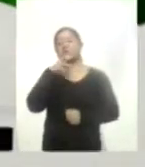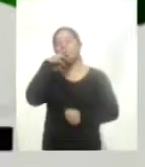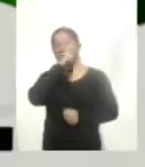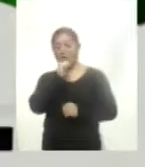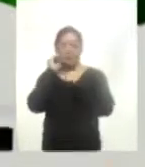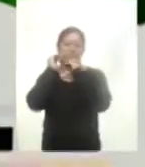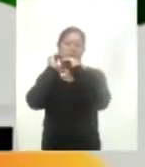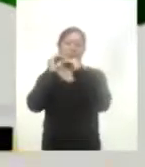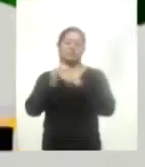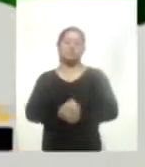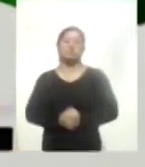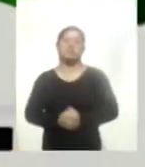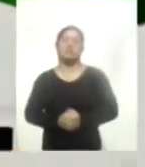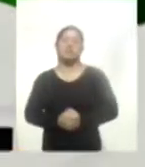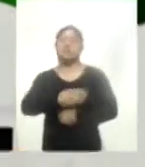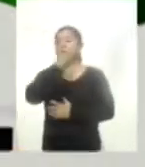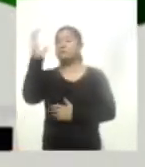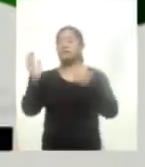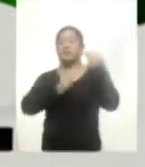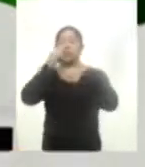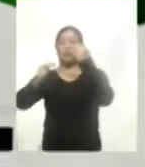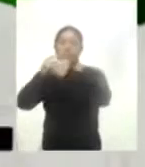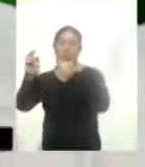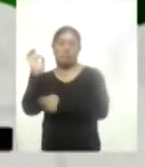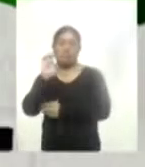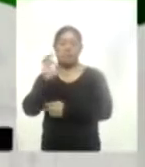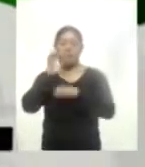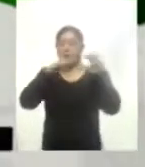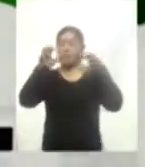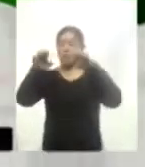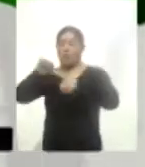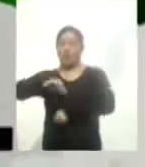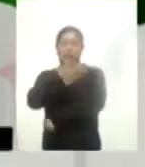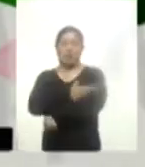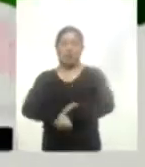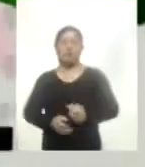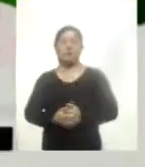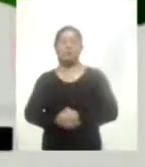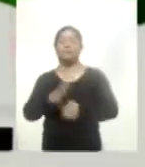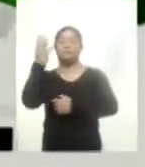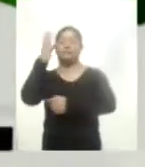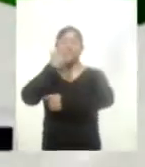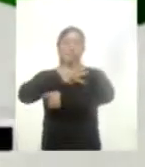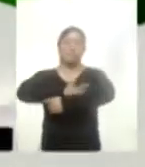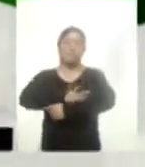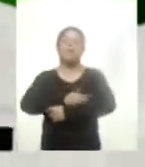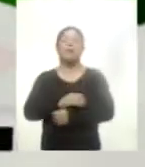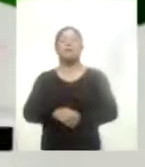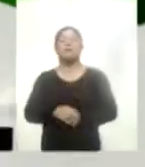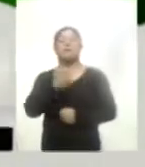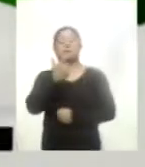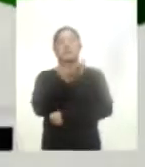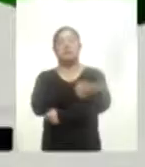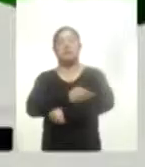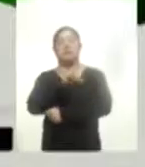temperatura máxima. mantiene cielo mayormente nublado con posibles tormentas para esta tarde. La puesta de sol será a las 19 horas